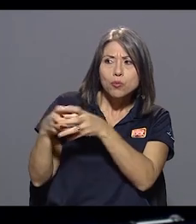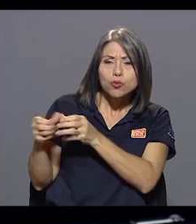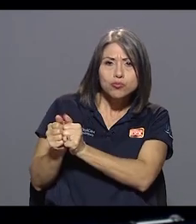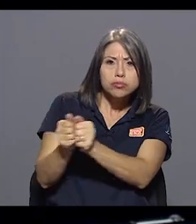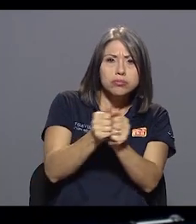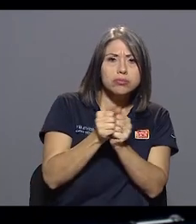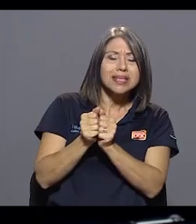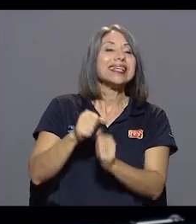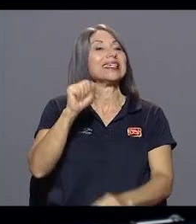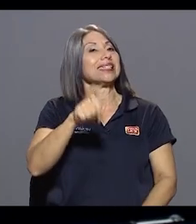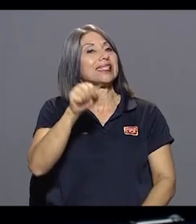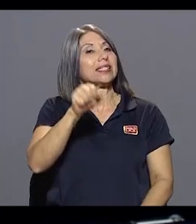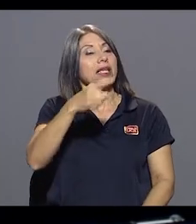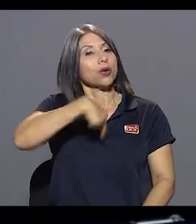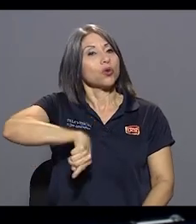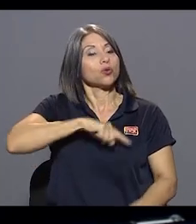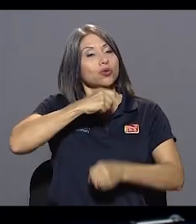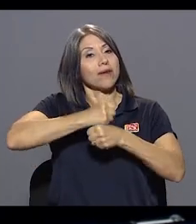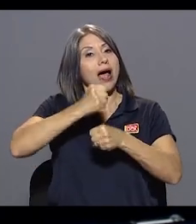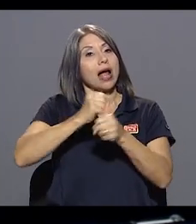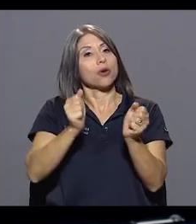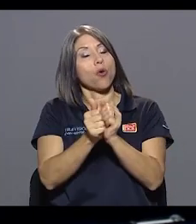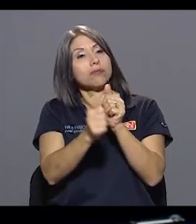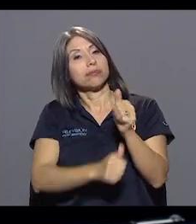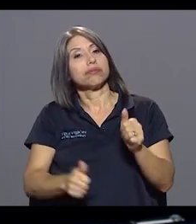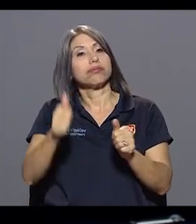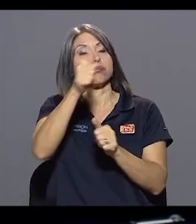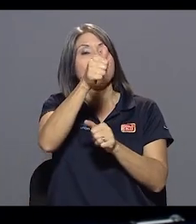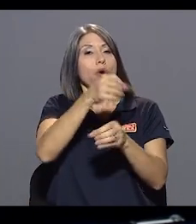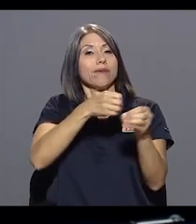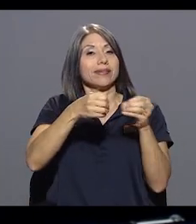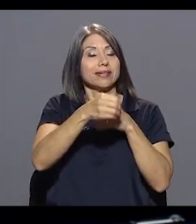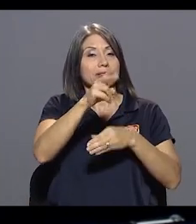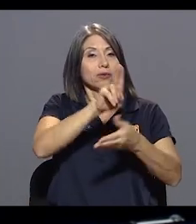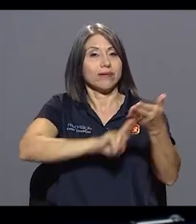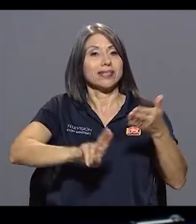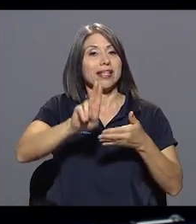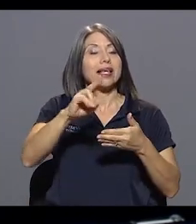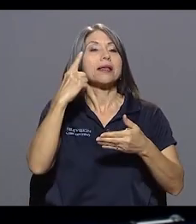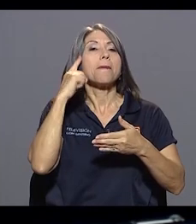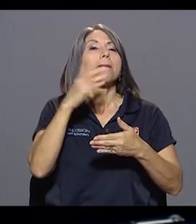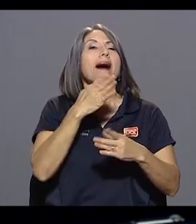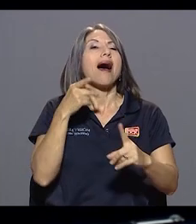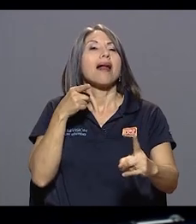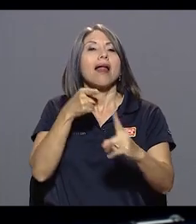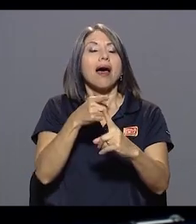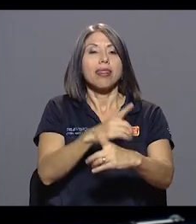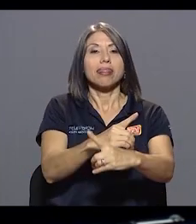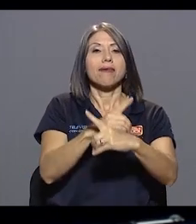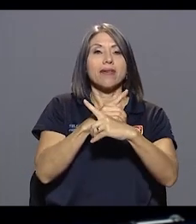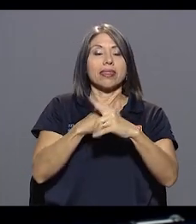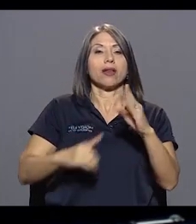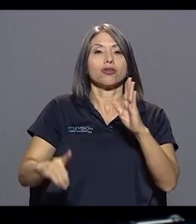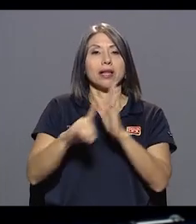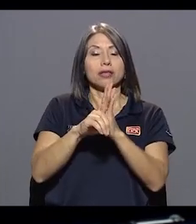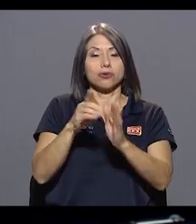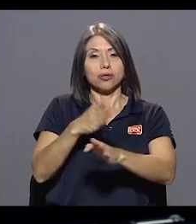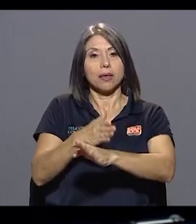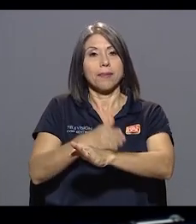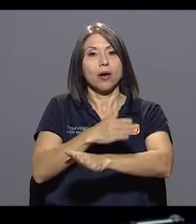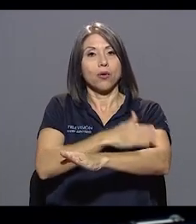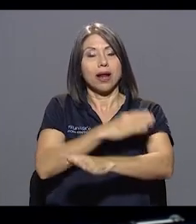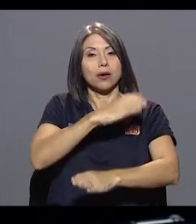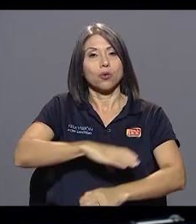instancias universitarias para defender los derechos y mejorar las condiciones laborales de las personas